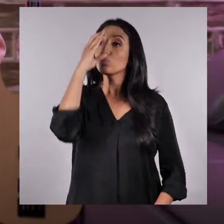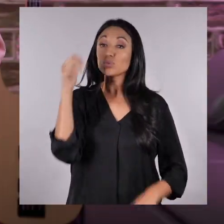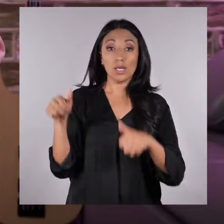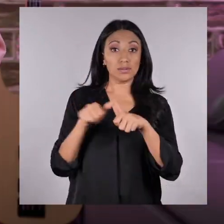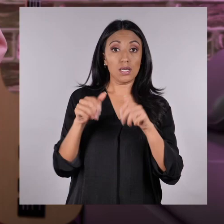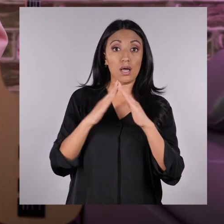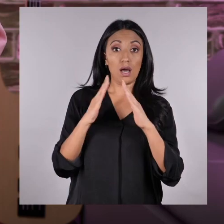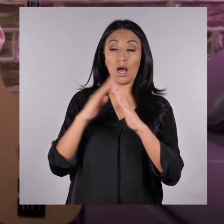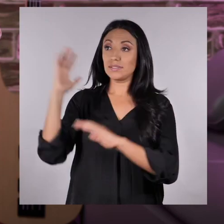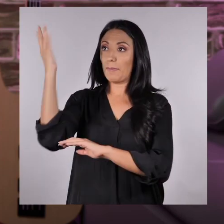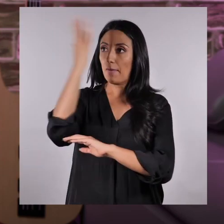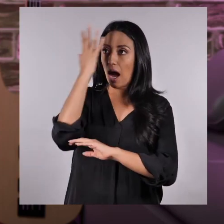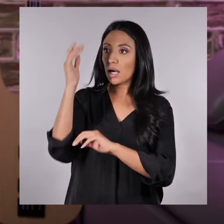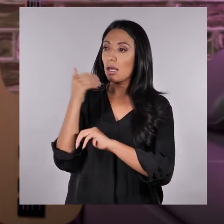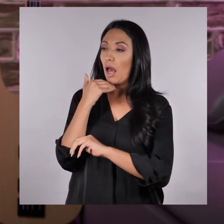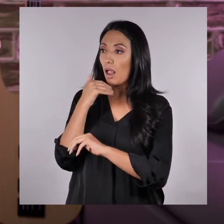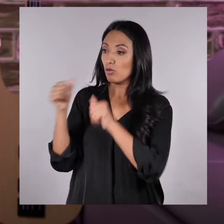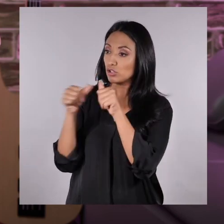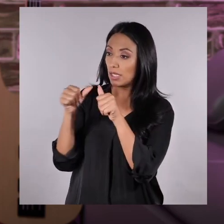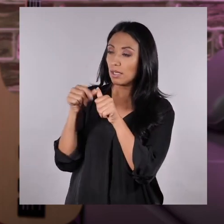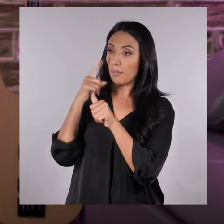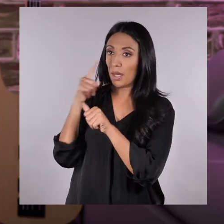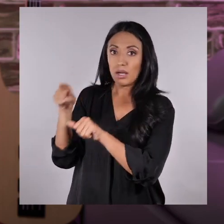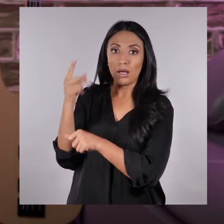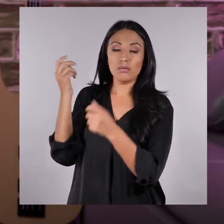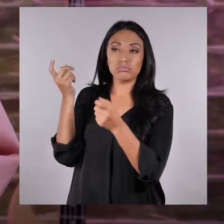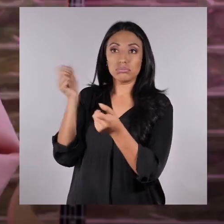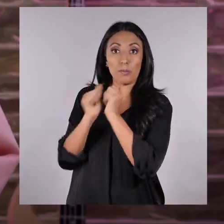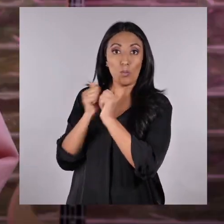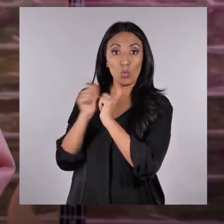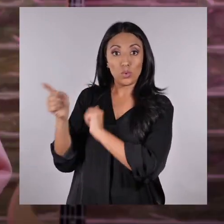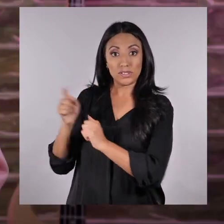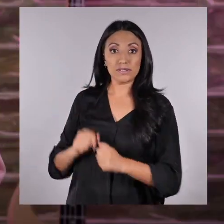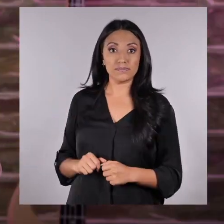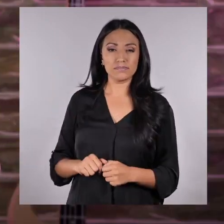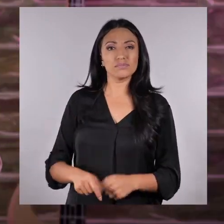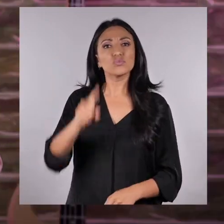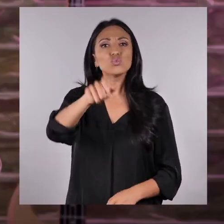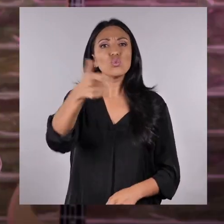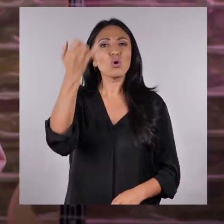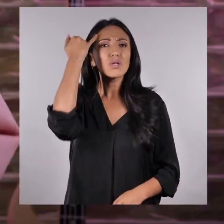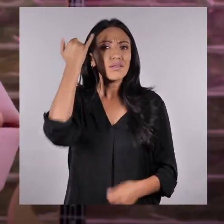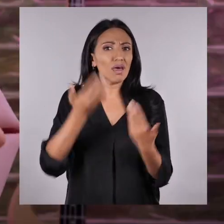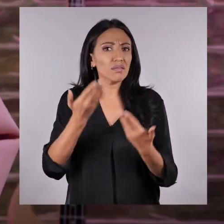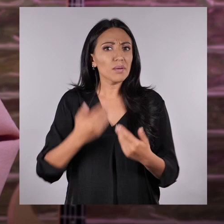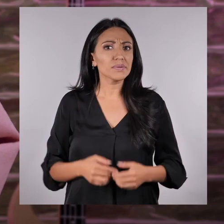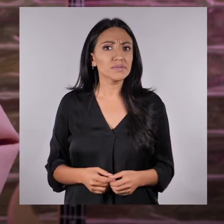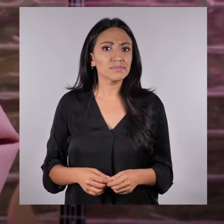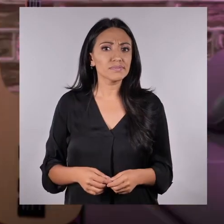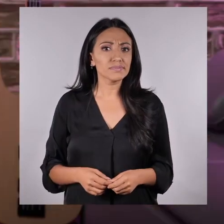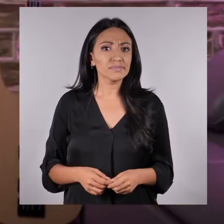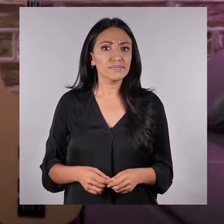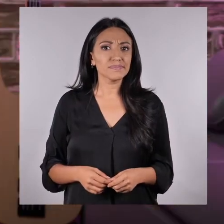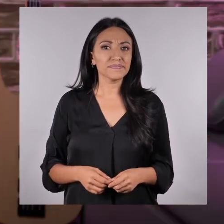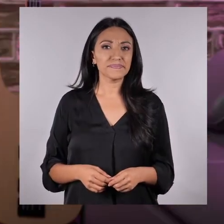Busca uno cerca de tu casa o cole que seguro lo encuentras. ¿Se les ocurre alguna otra idea, Martichiques?